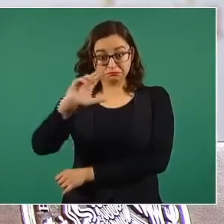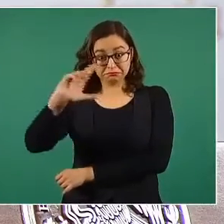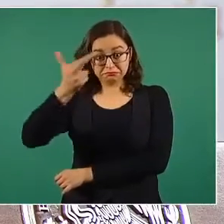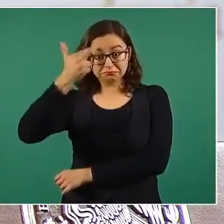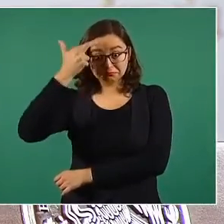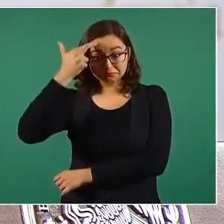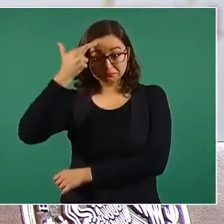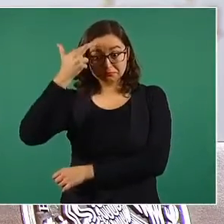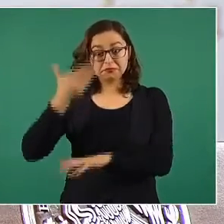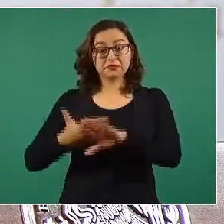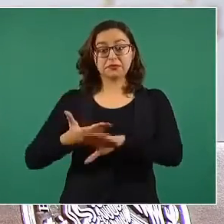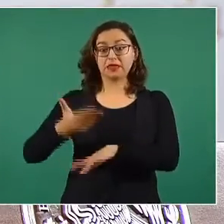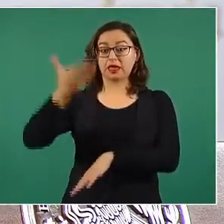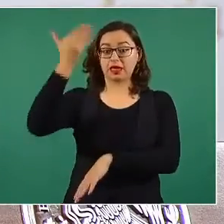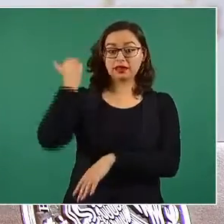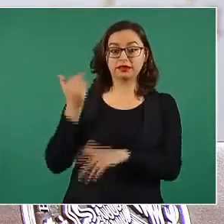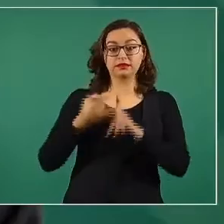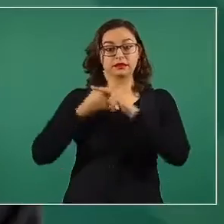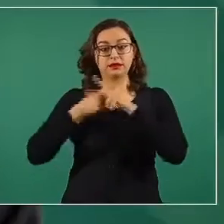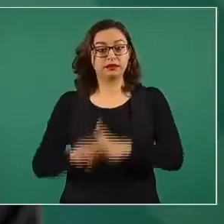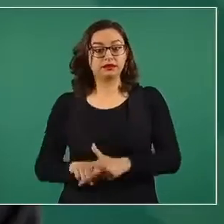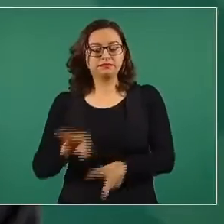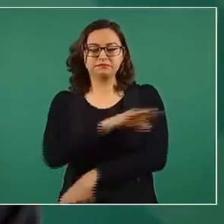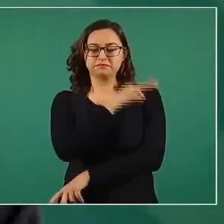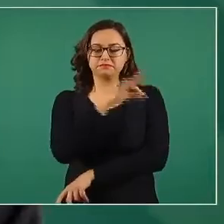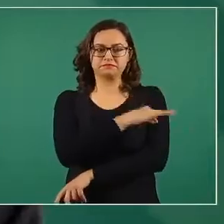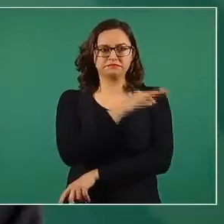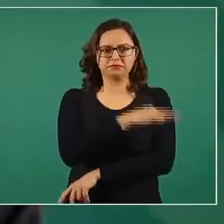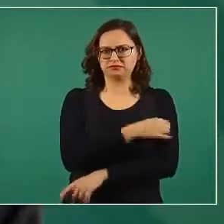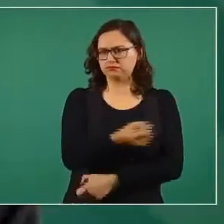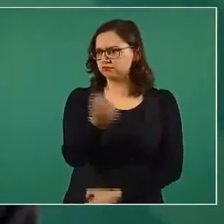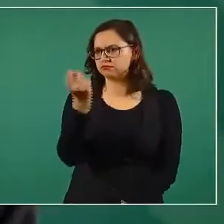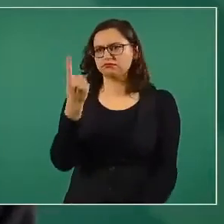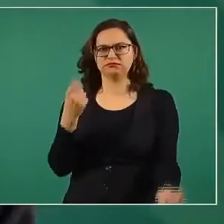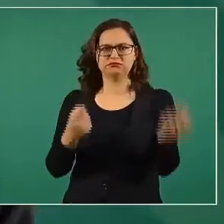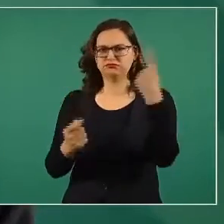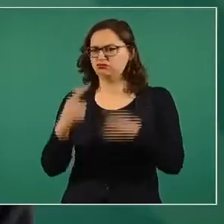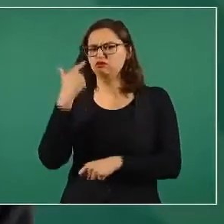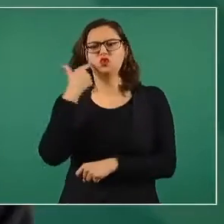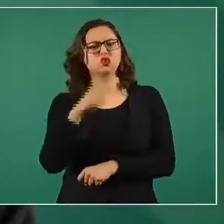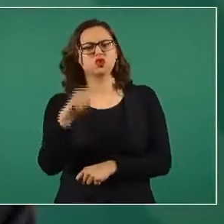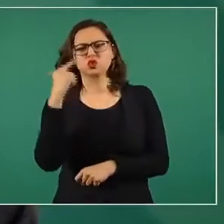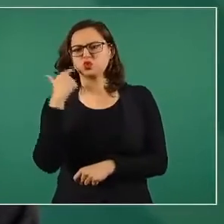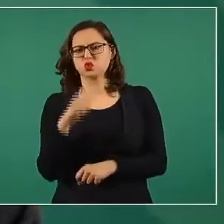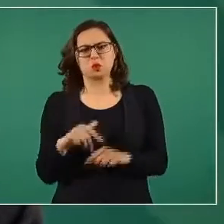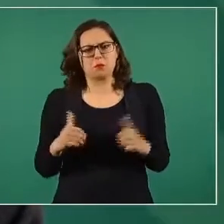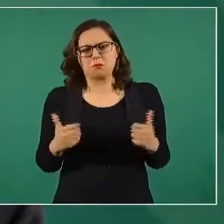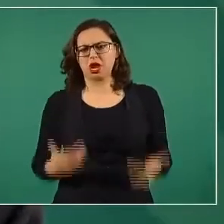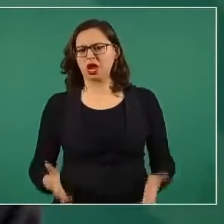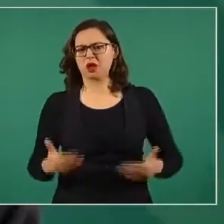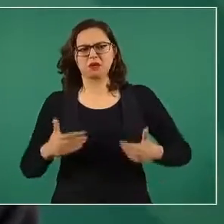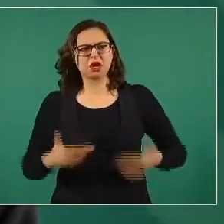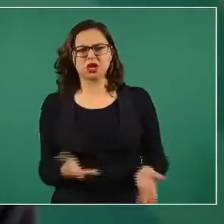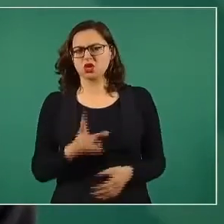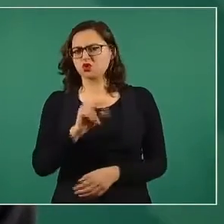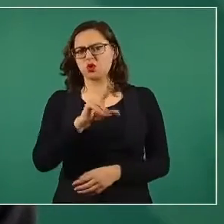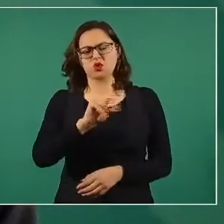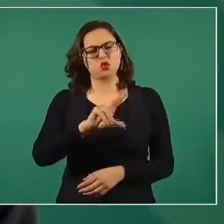de que había resistencias, escepticismo de que para qué vacunarnos